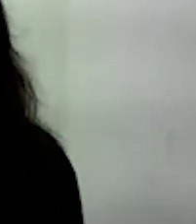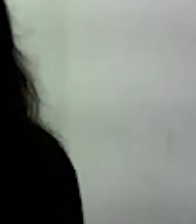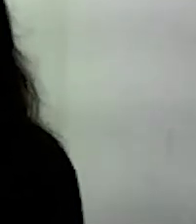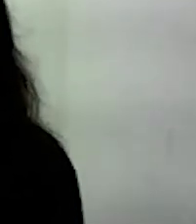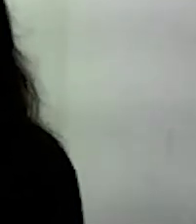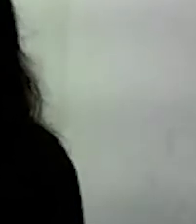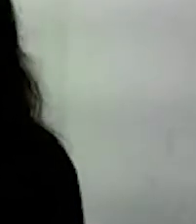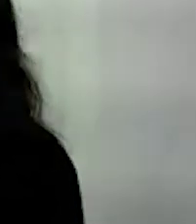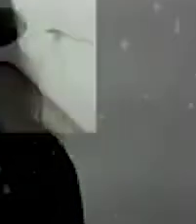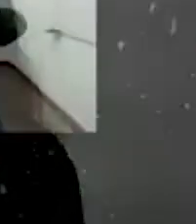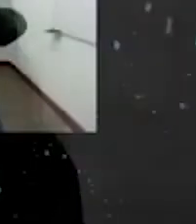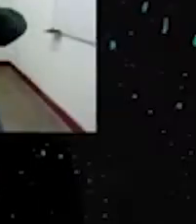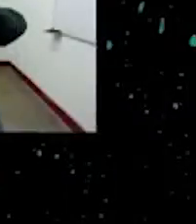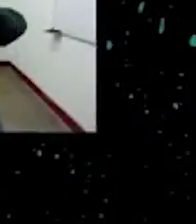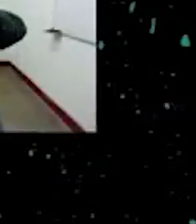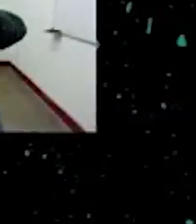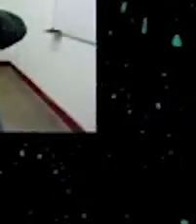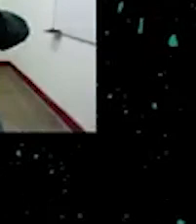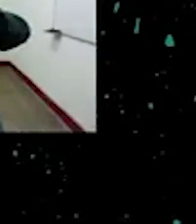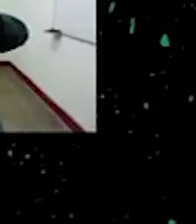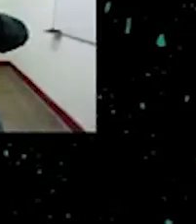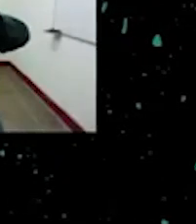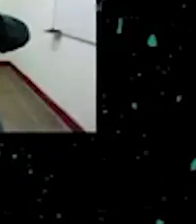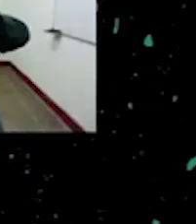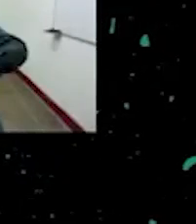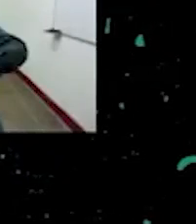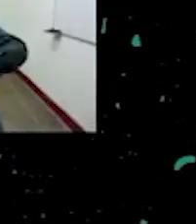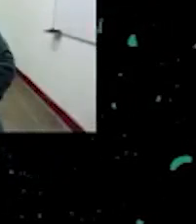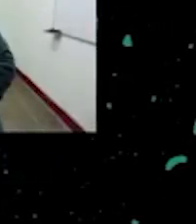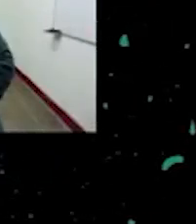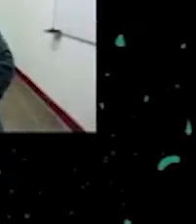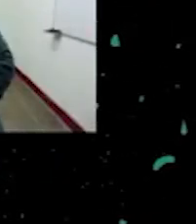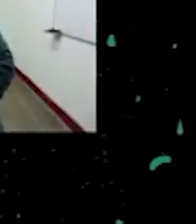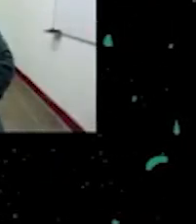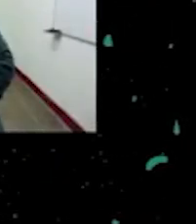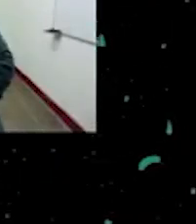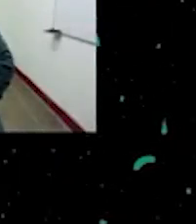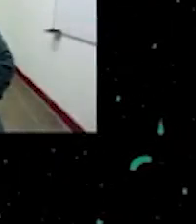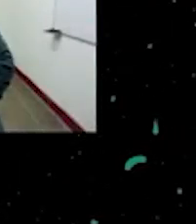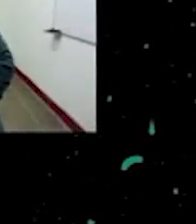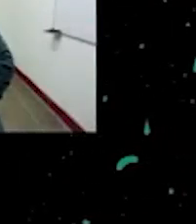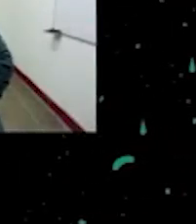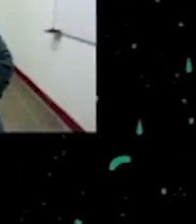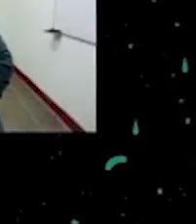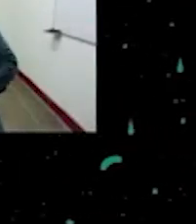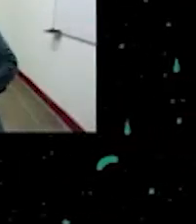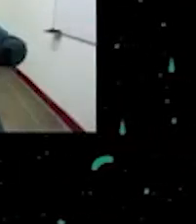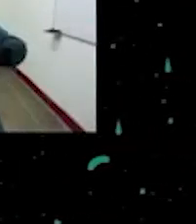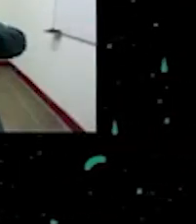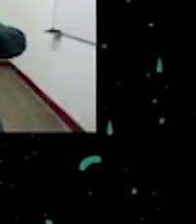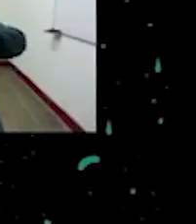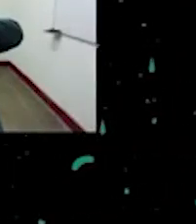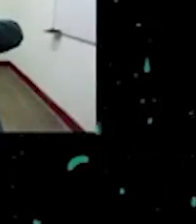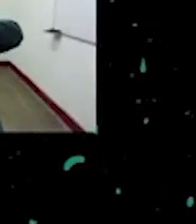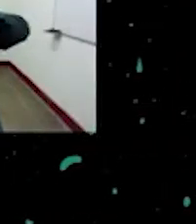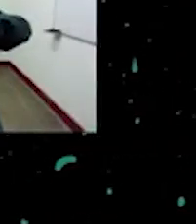y que con con ese con ese desplazamiento con ese